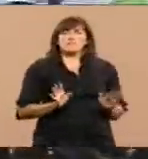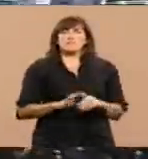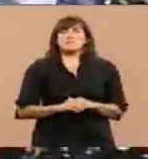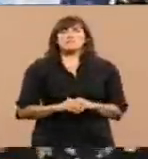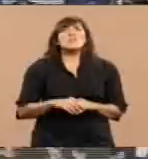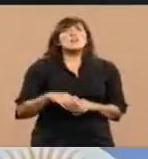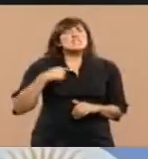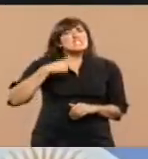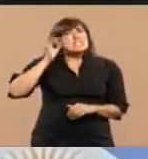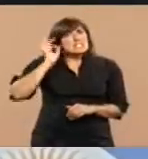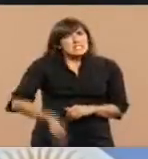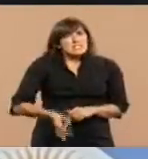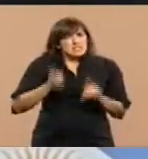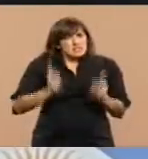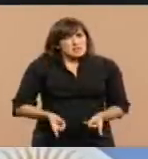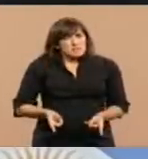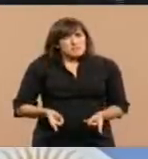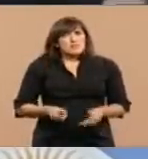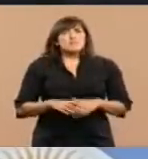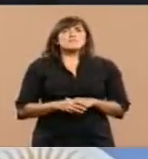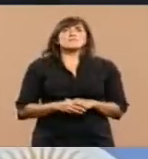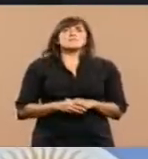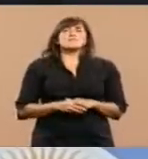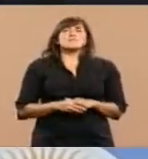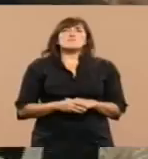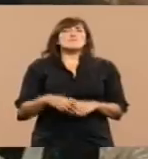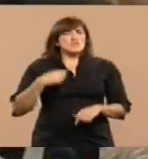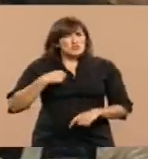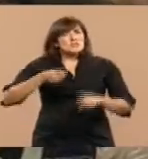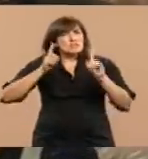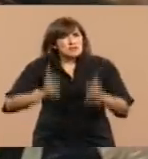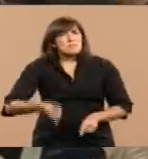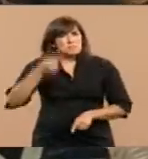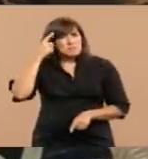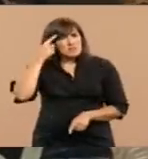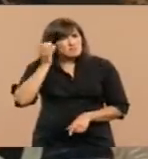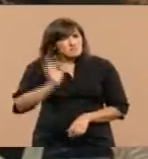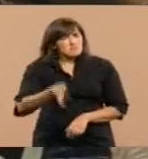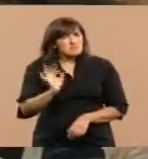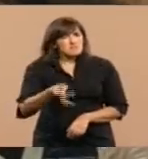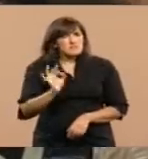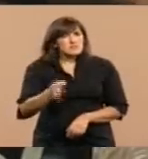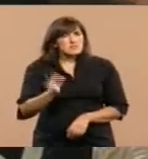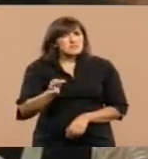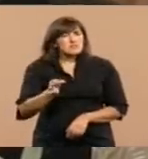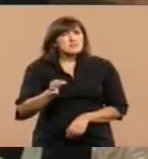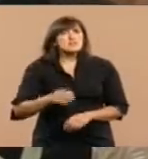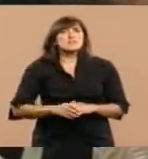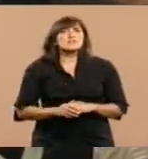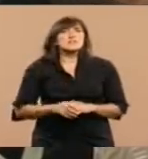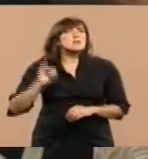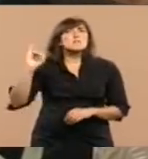Pero también sé que el mejor